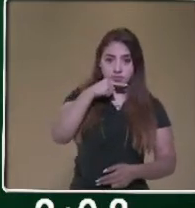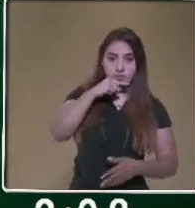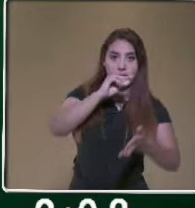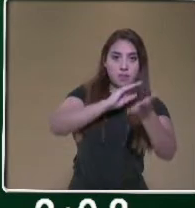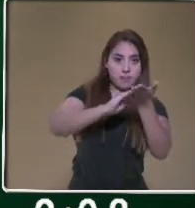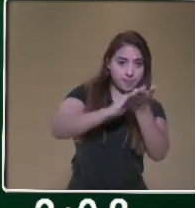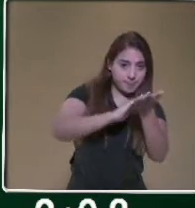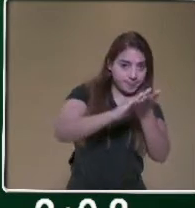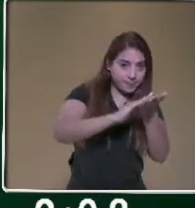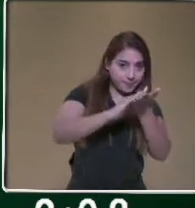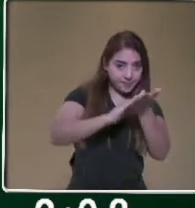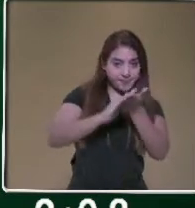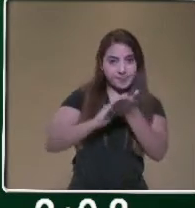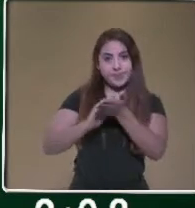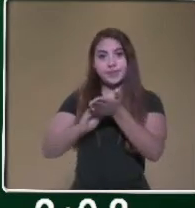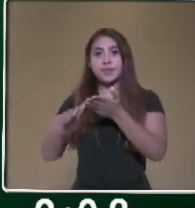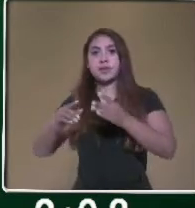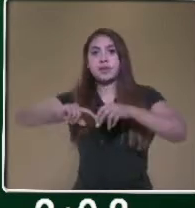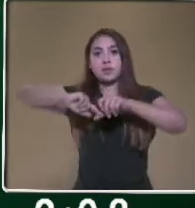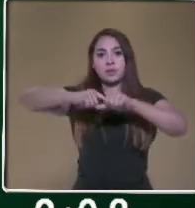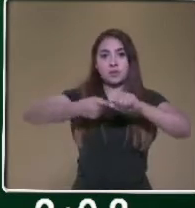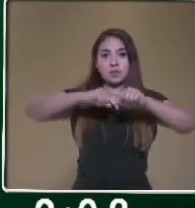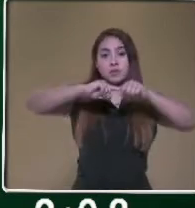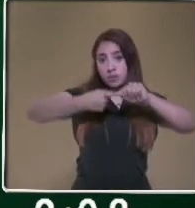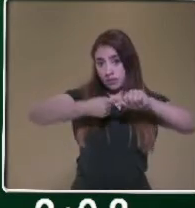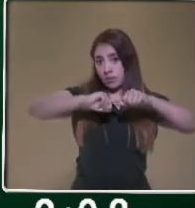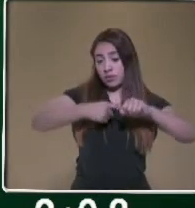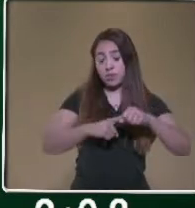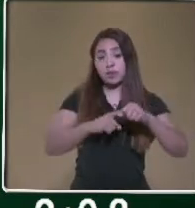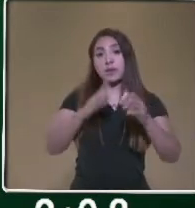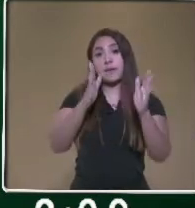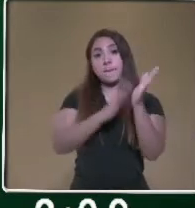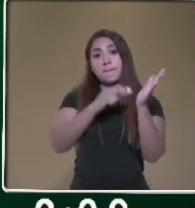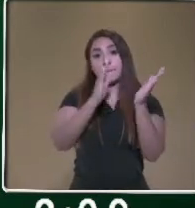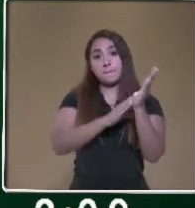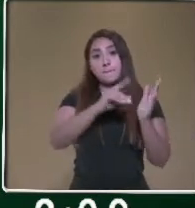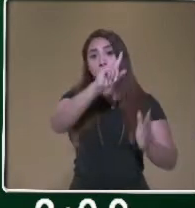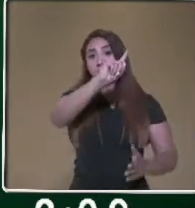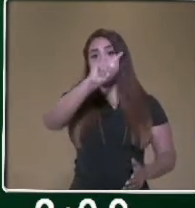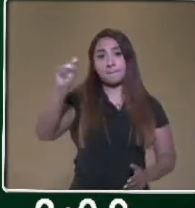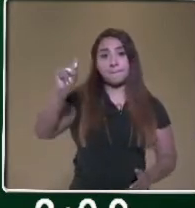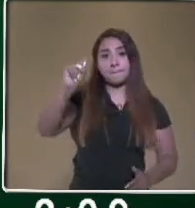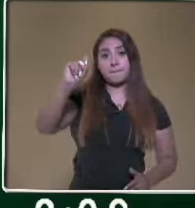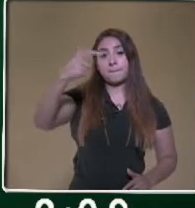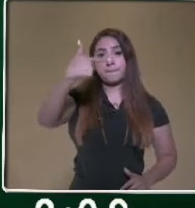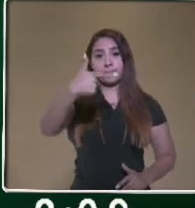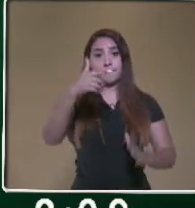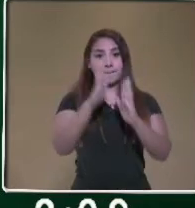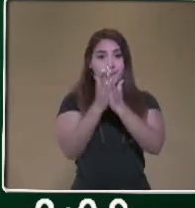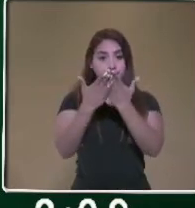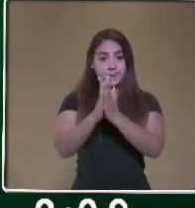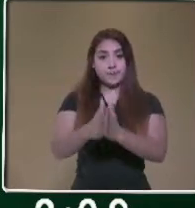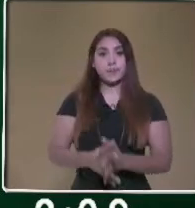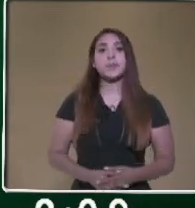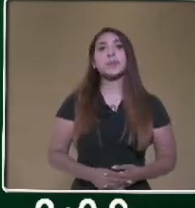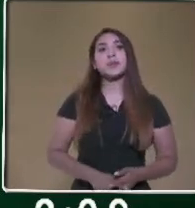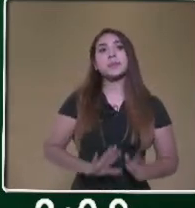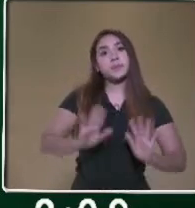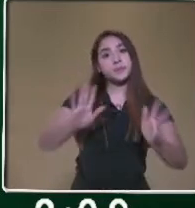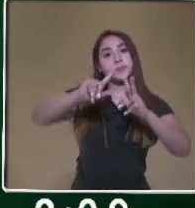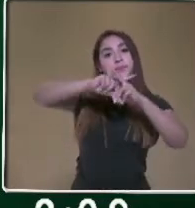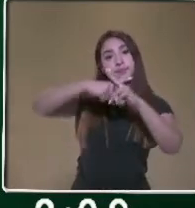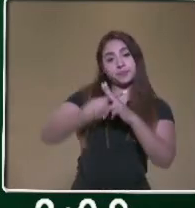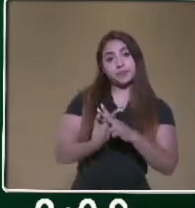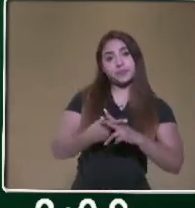y el libro de matemáticas, página 107. Ok, para iniciar. ¿Qué aprenderemos